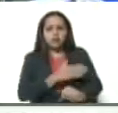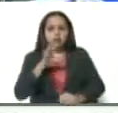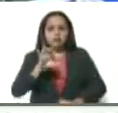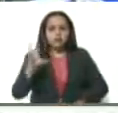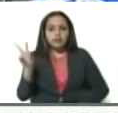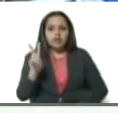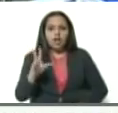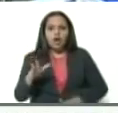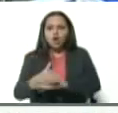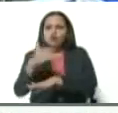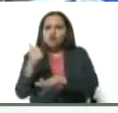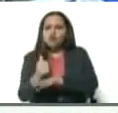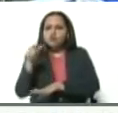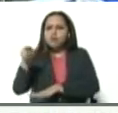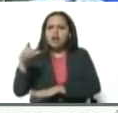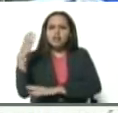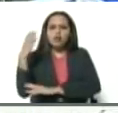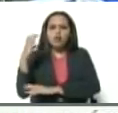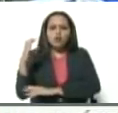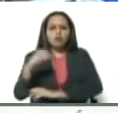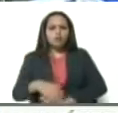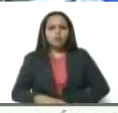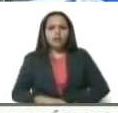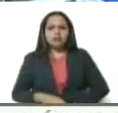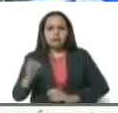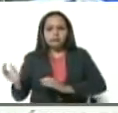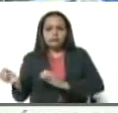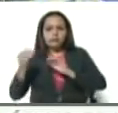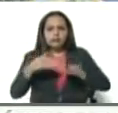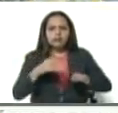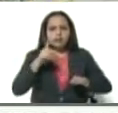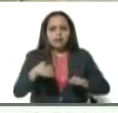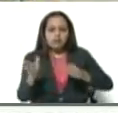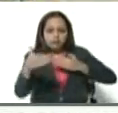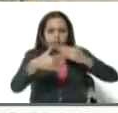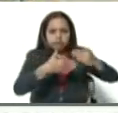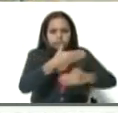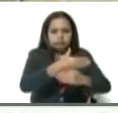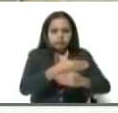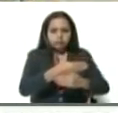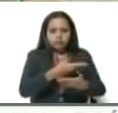Culpa del virus colombiano y de los trocheros. Que le llegó y los multiplicó.